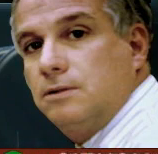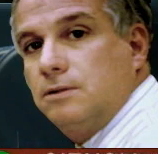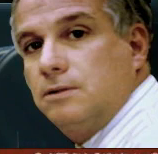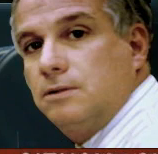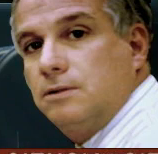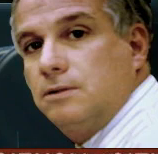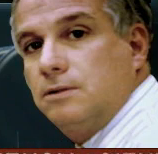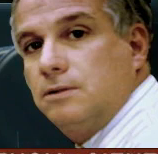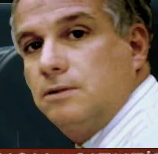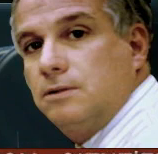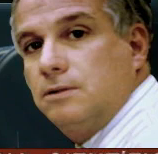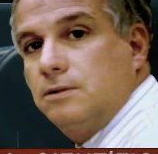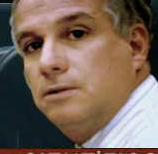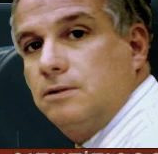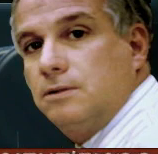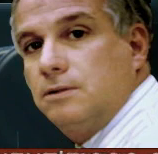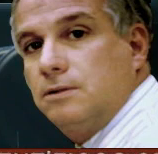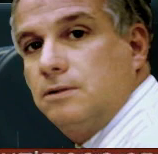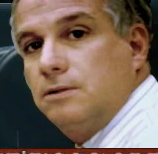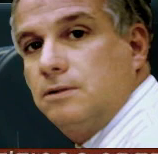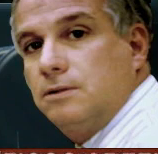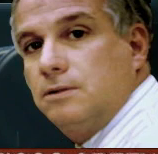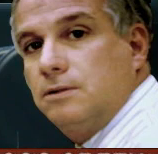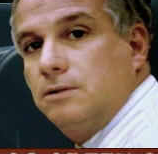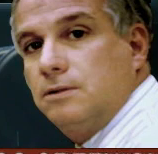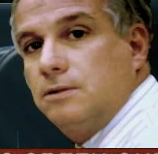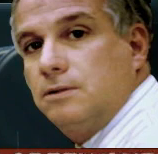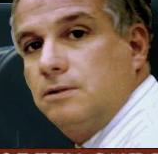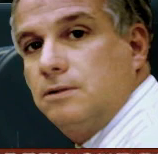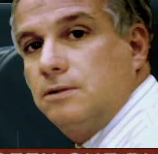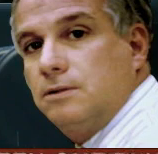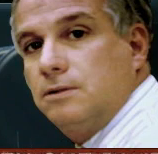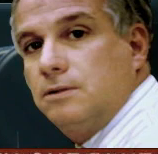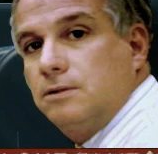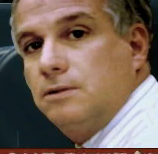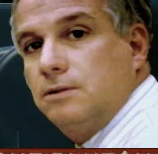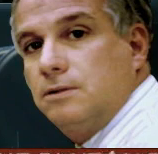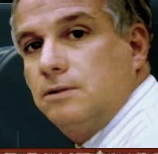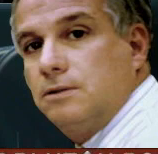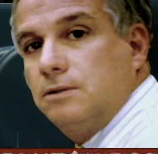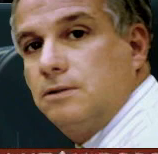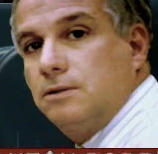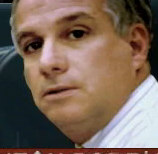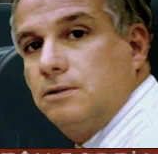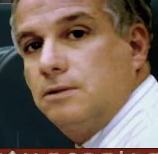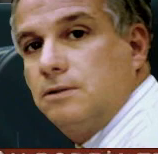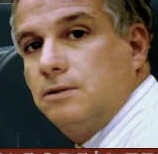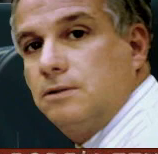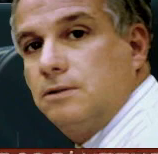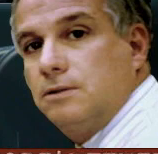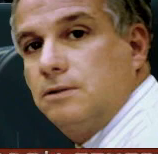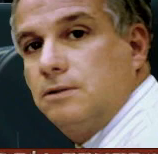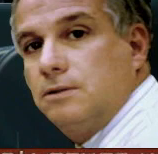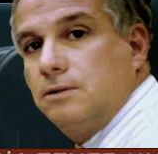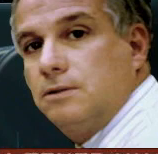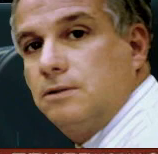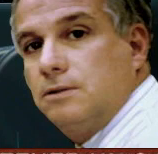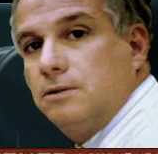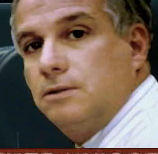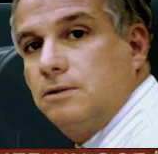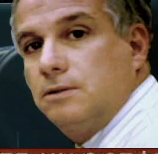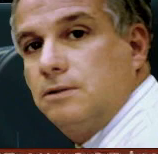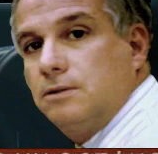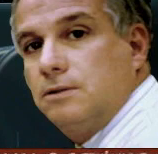capital francesa era sin duda la capital mundial de la cultura y también destacar la actuación de la actriz